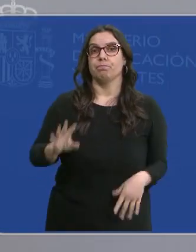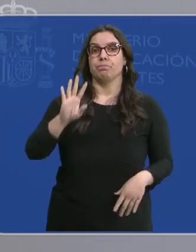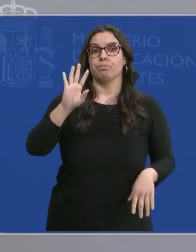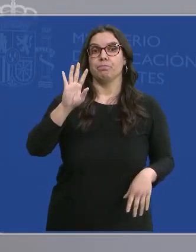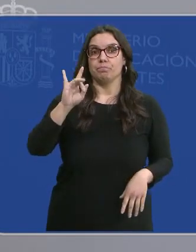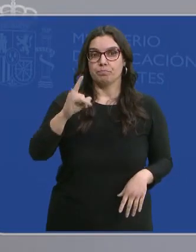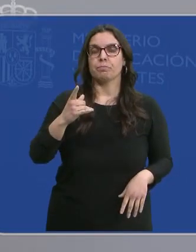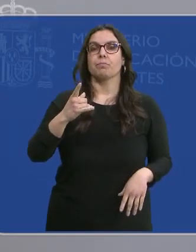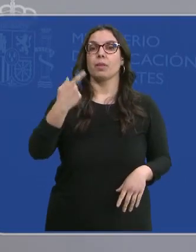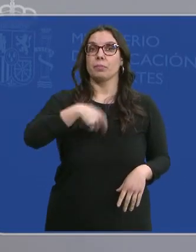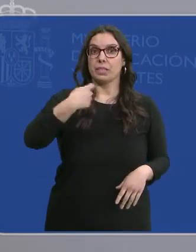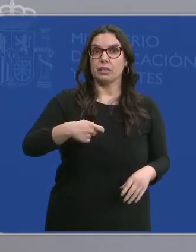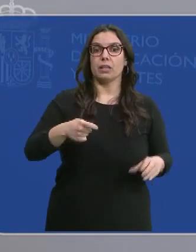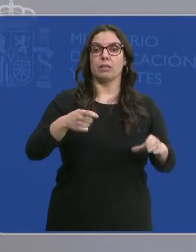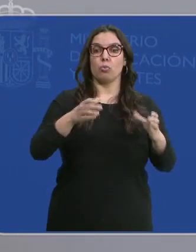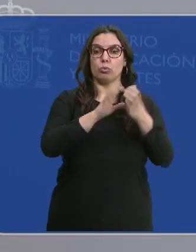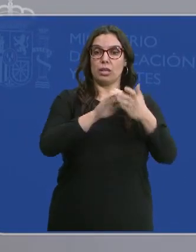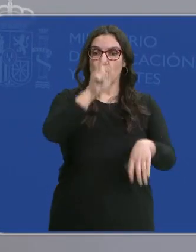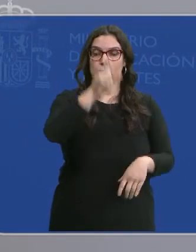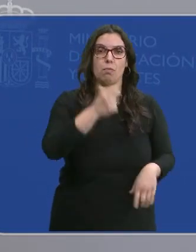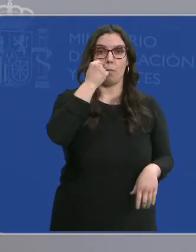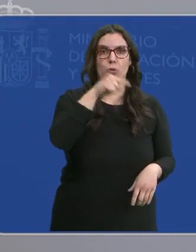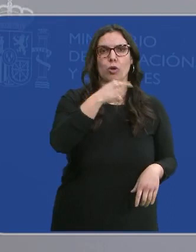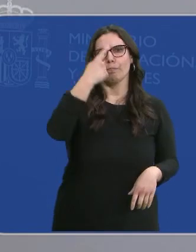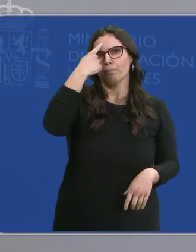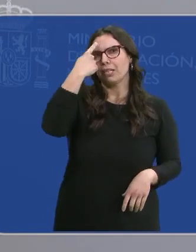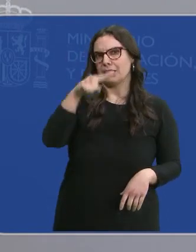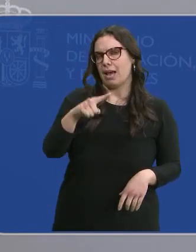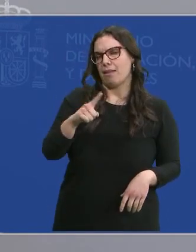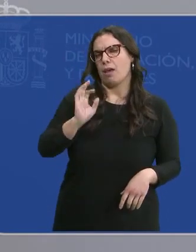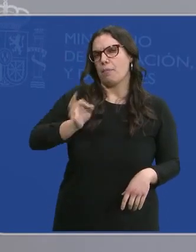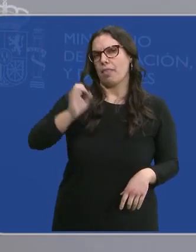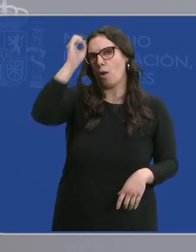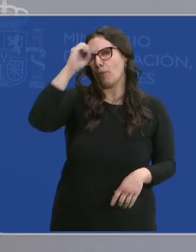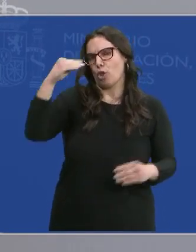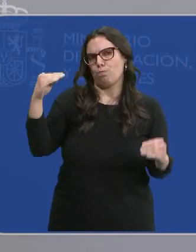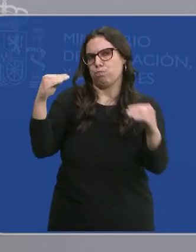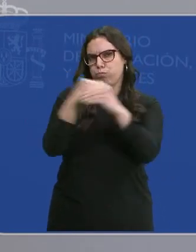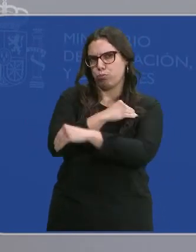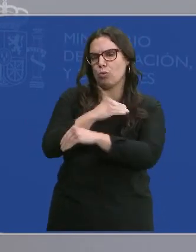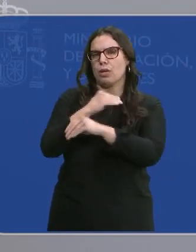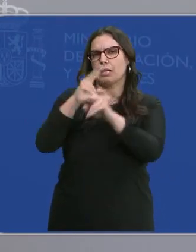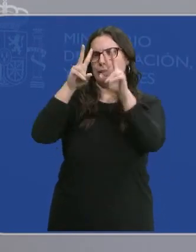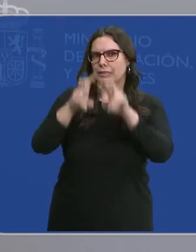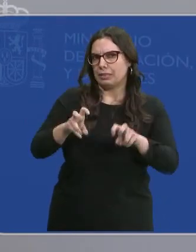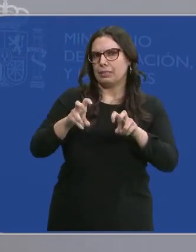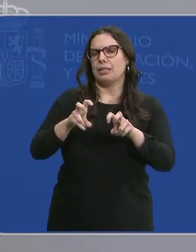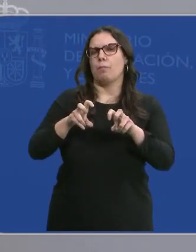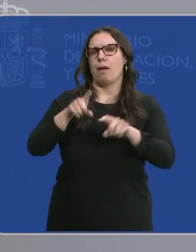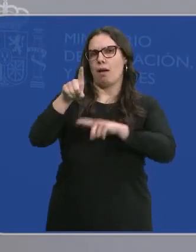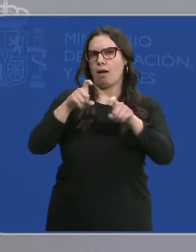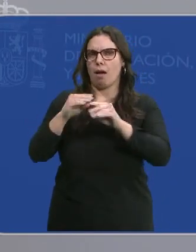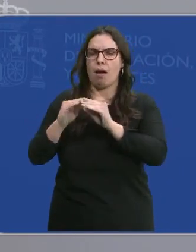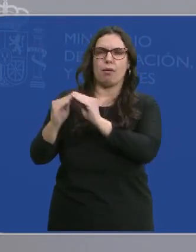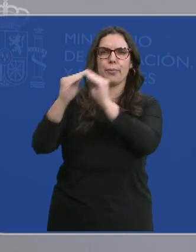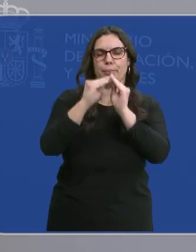Sí, el presidente de la Junta, aunque sabe que es parte de una diferencia insalvable con el Gobierno, no ha desaprovechado la oportunidad